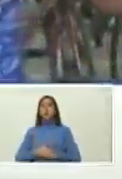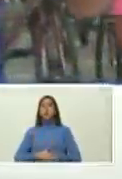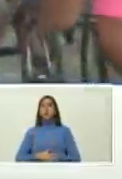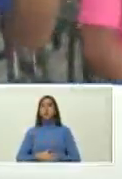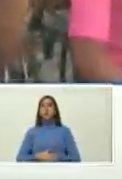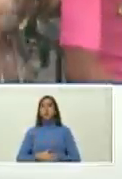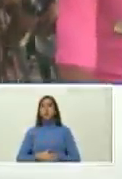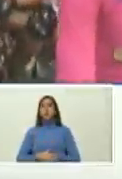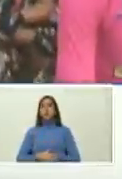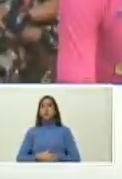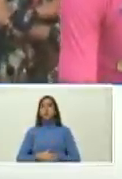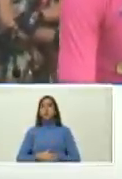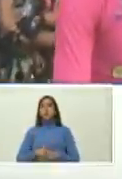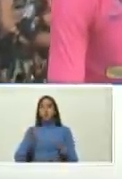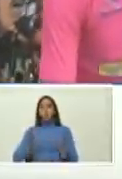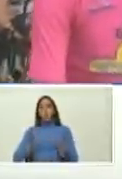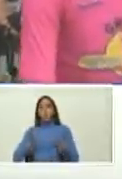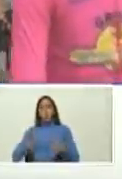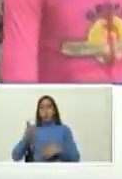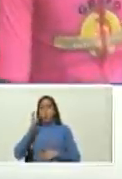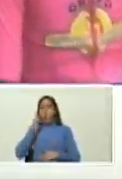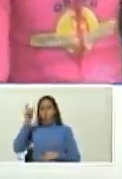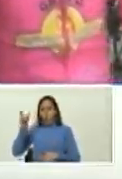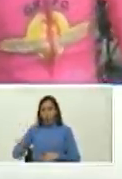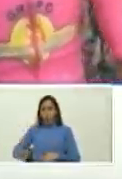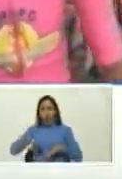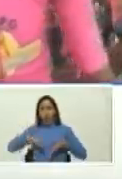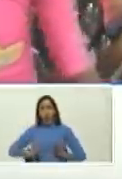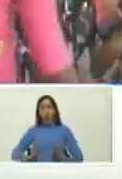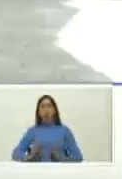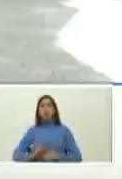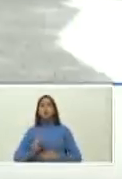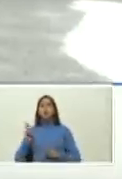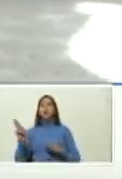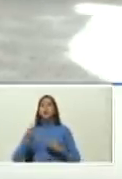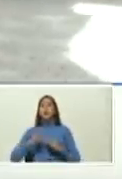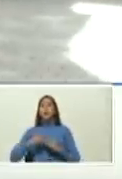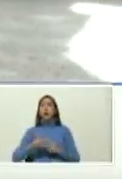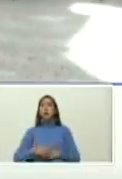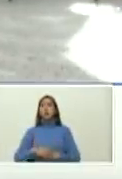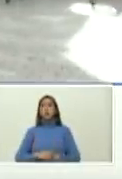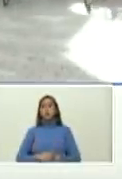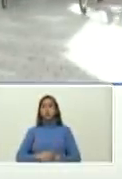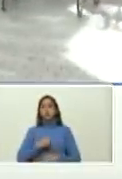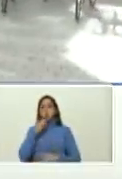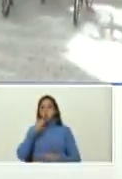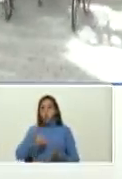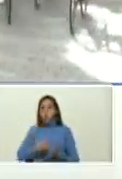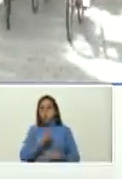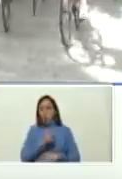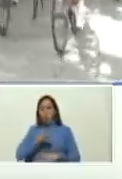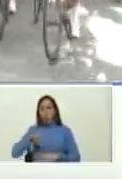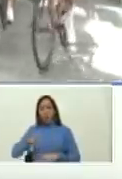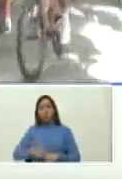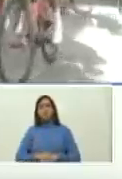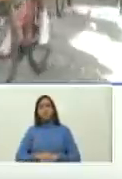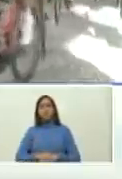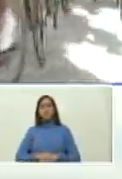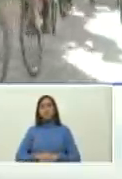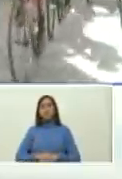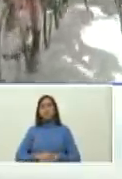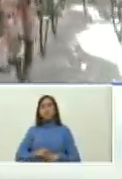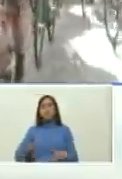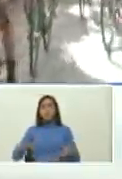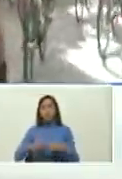quedó campeón presidente un tachirense el compañero Jorge Abreu del equipo Venezuela